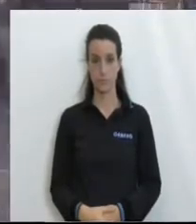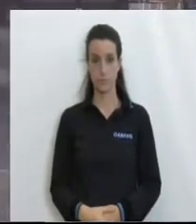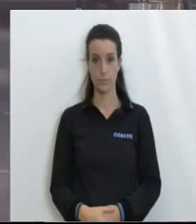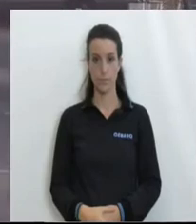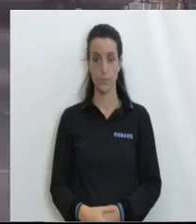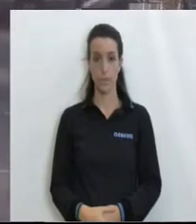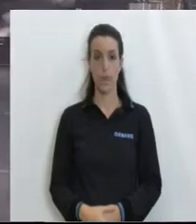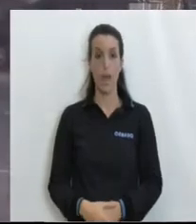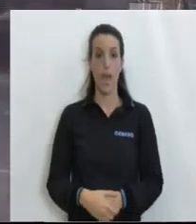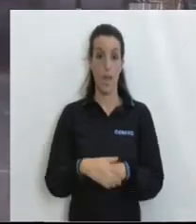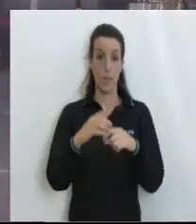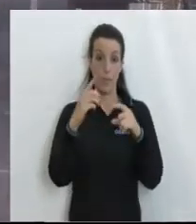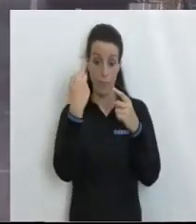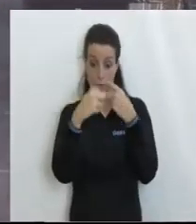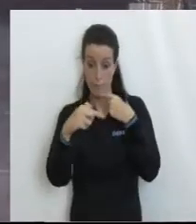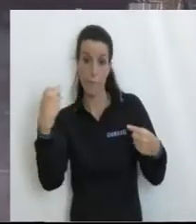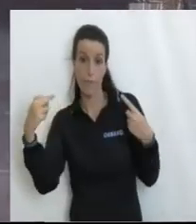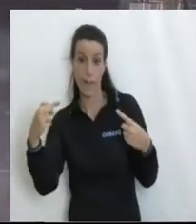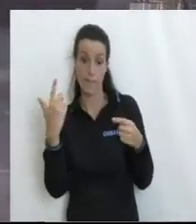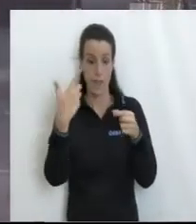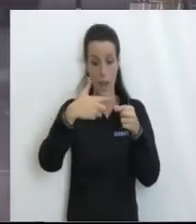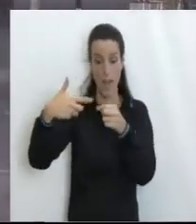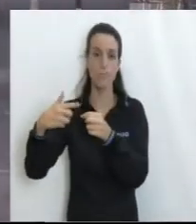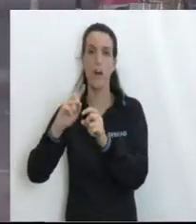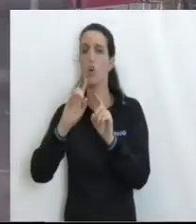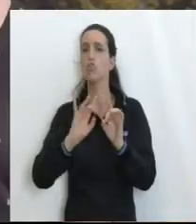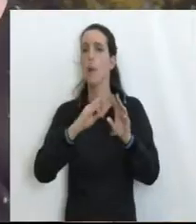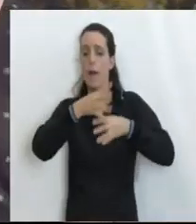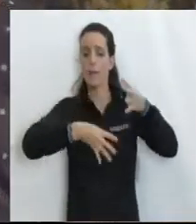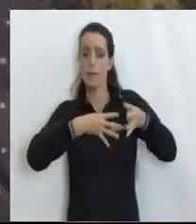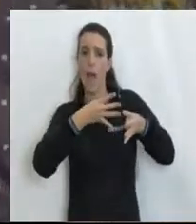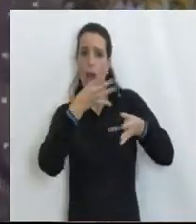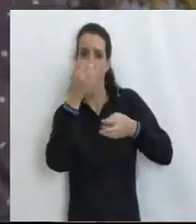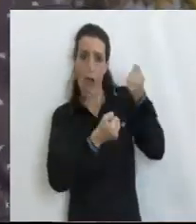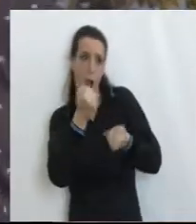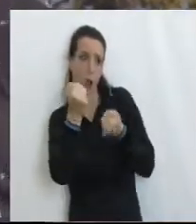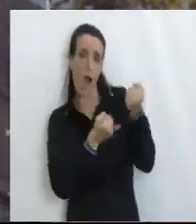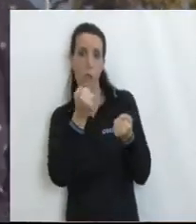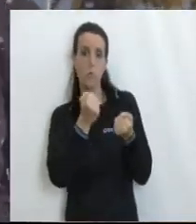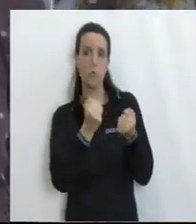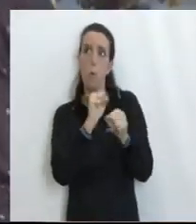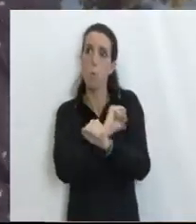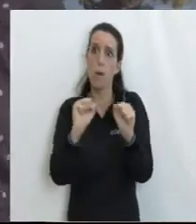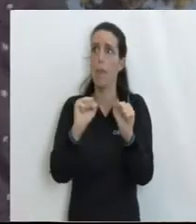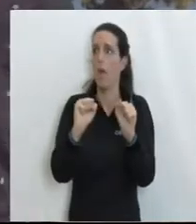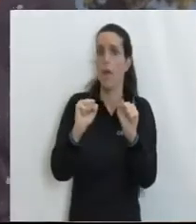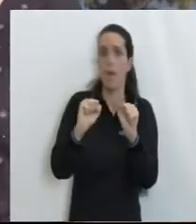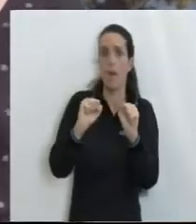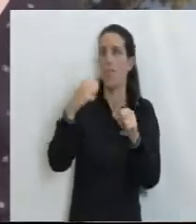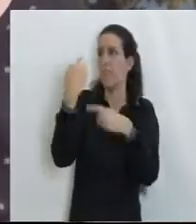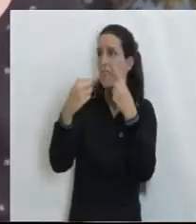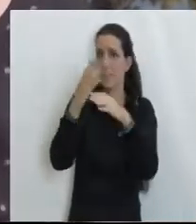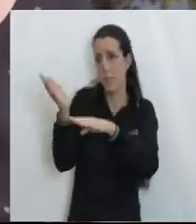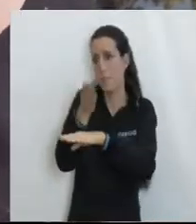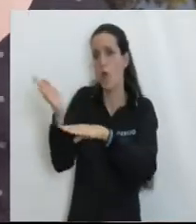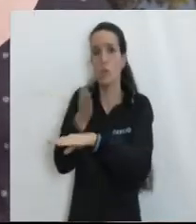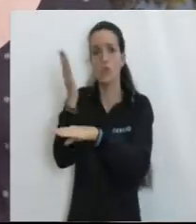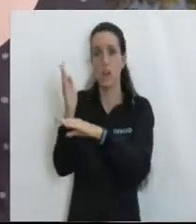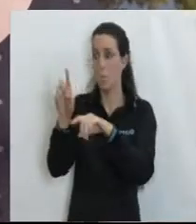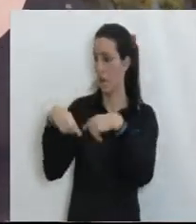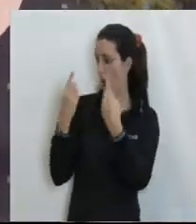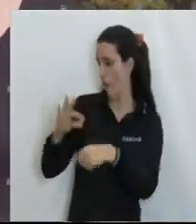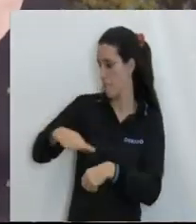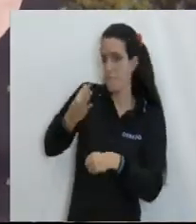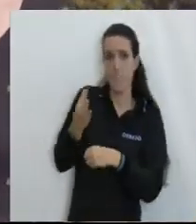Los derivados del petróleo no solo mueven automóviles y maquinarias Sino que son utilizados en un montón de productos Que hacen el confort de la vida